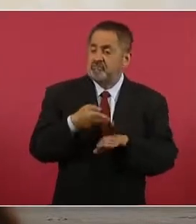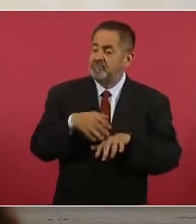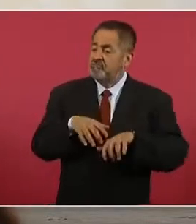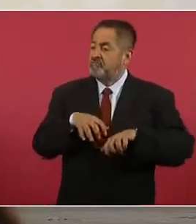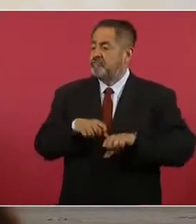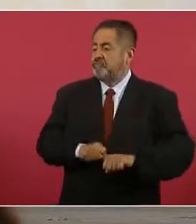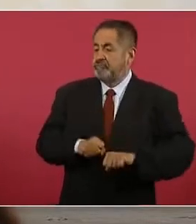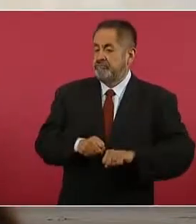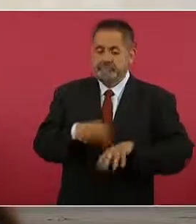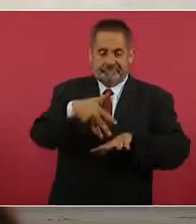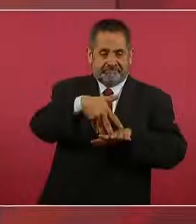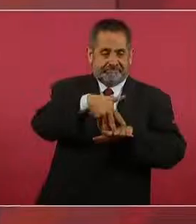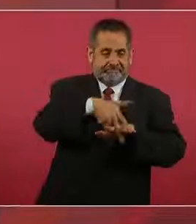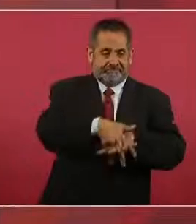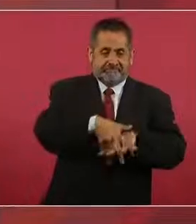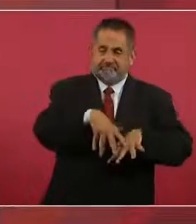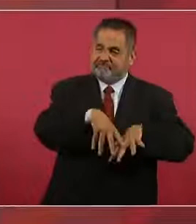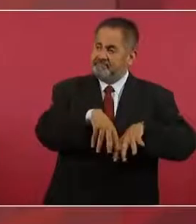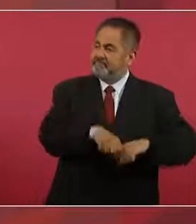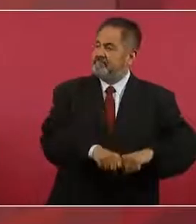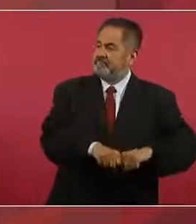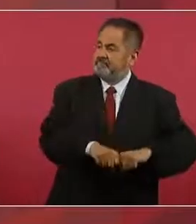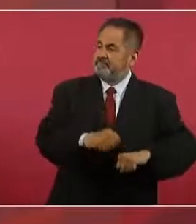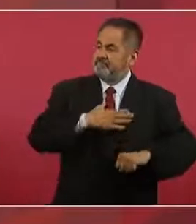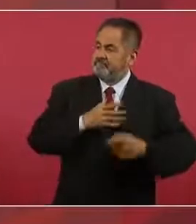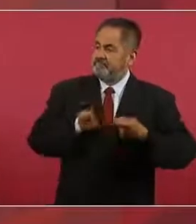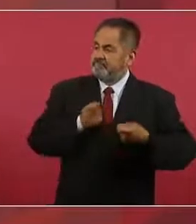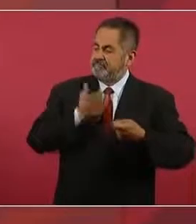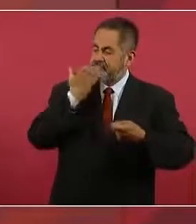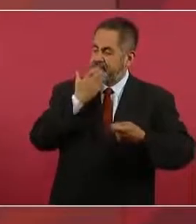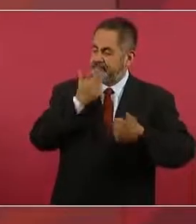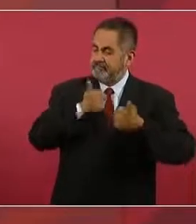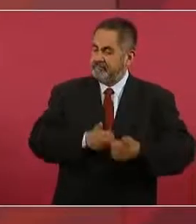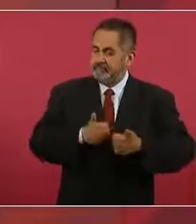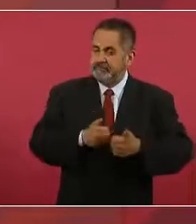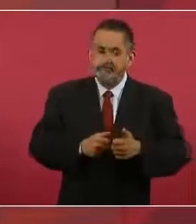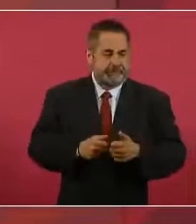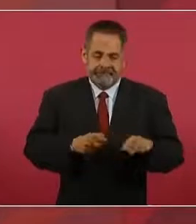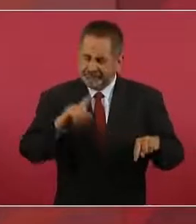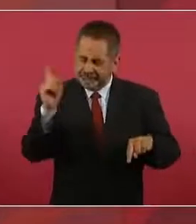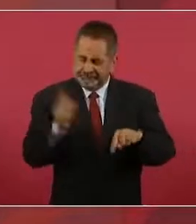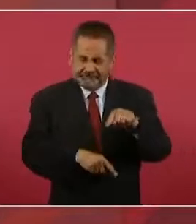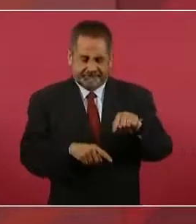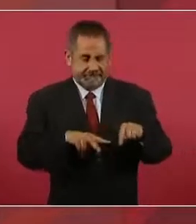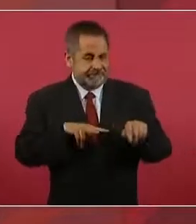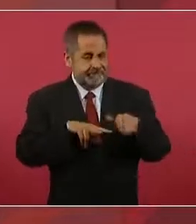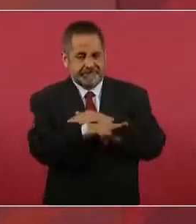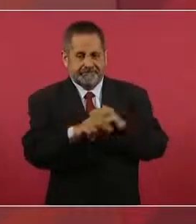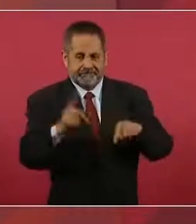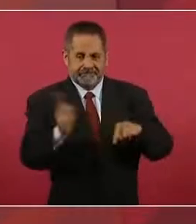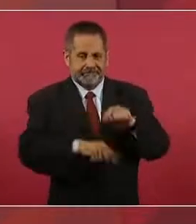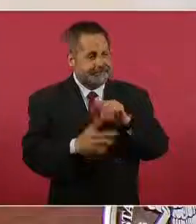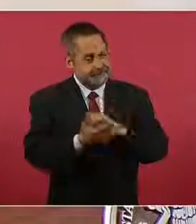enraizadas estas prácticas, pues siguen con sus